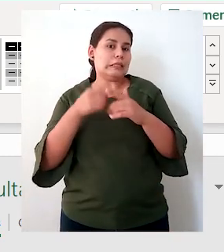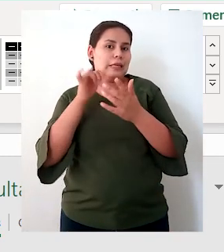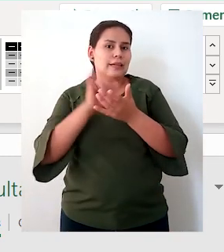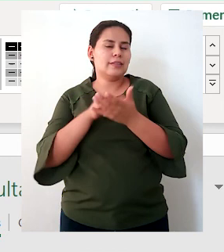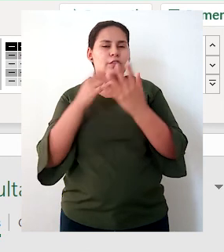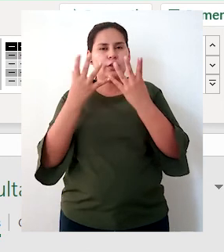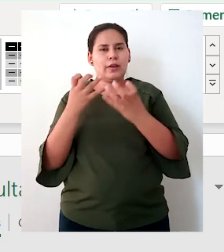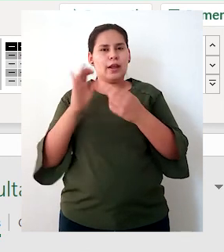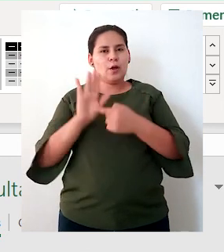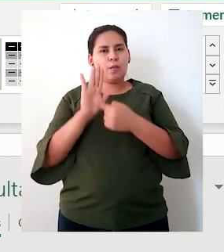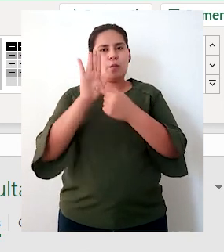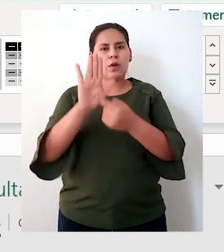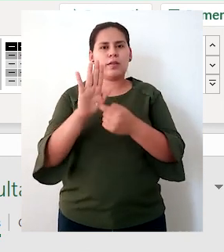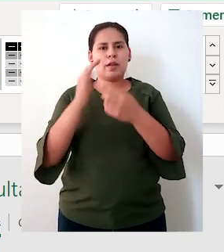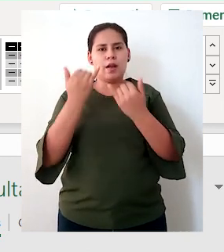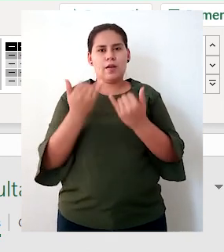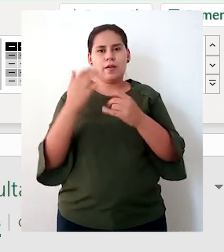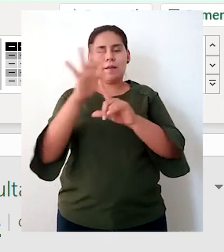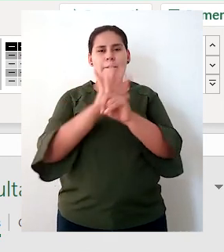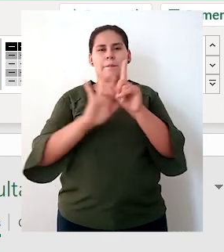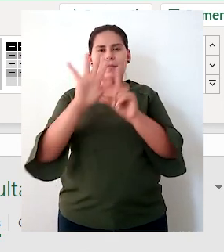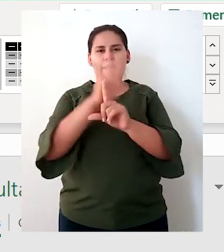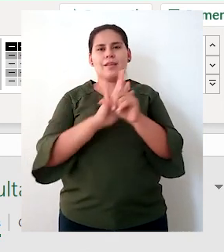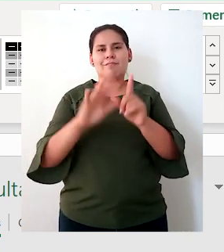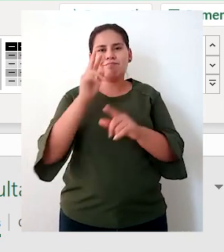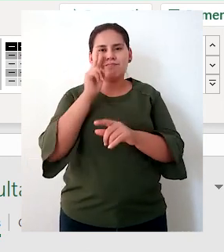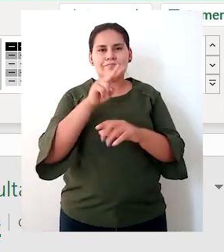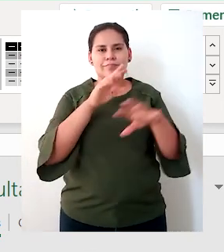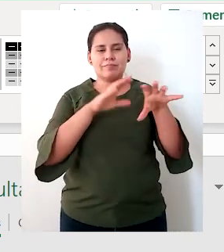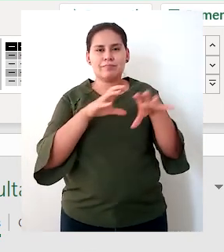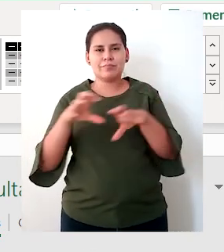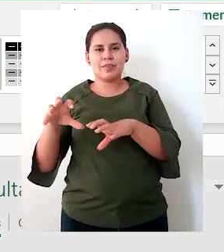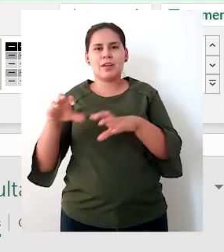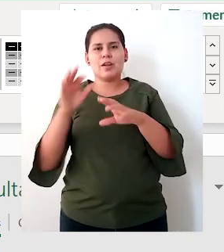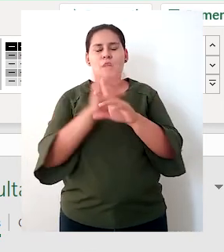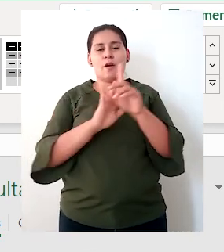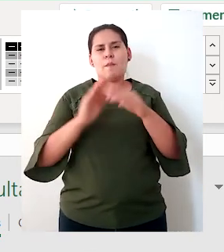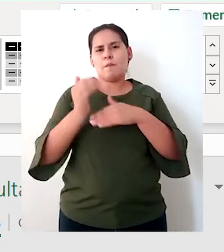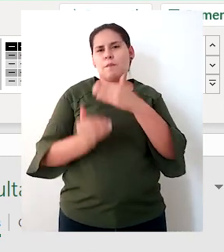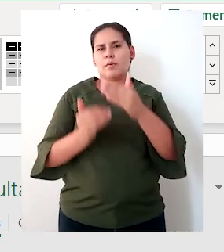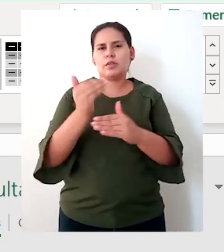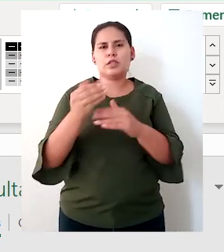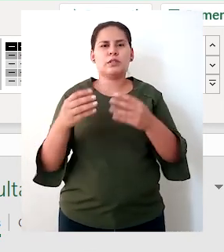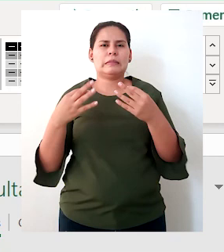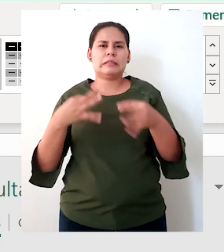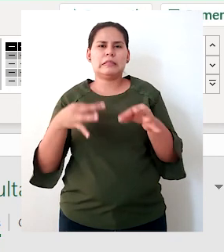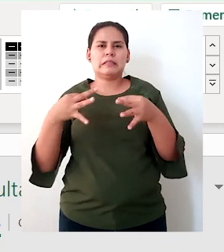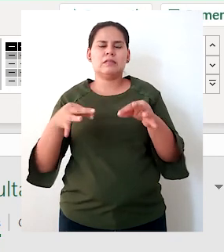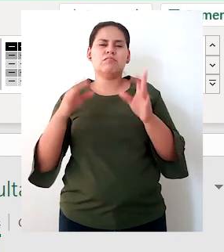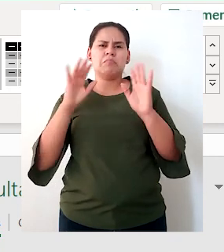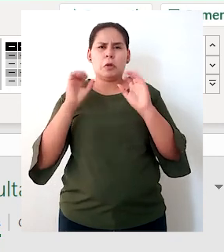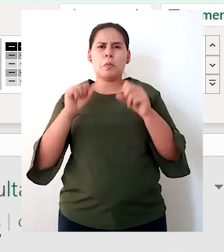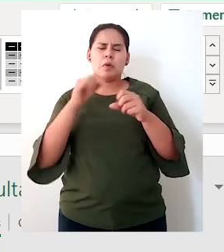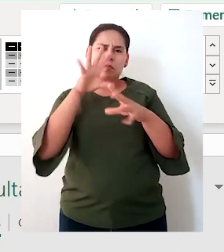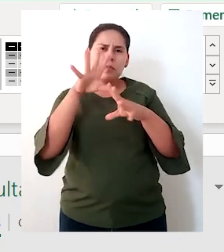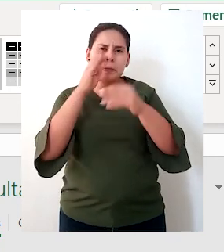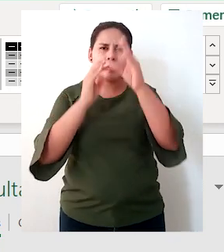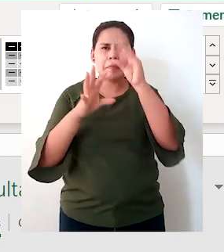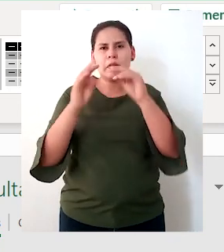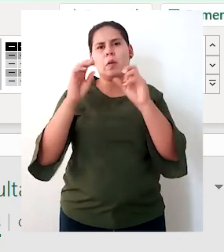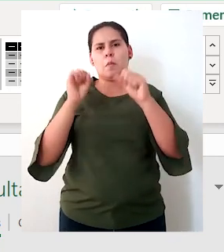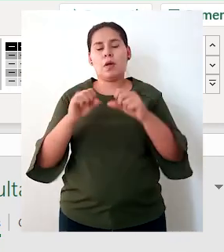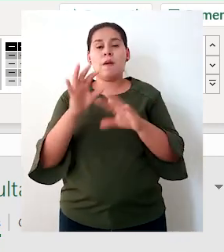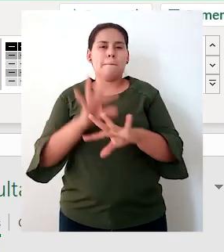era lo que le quería mostrar en este video, se dan cuenta que es un proceso bastante simple y que es supremamente importante